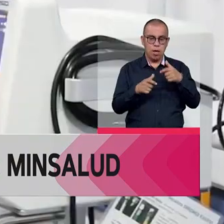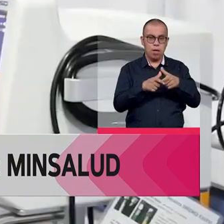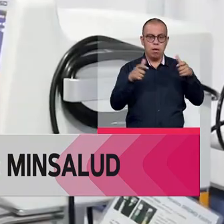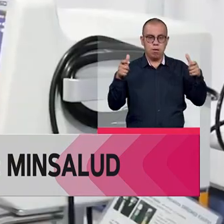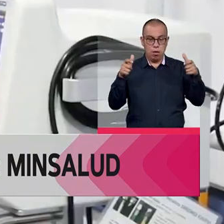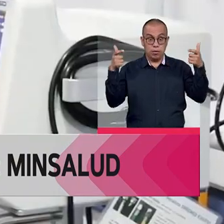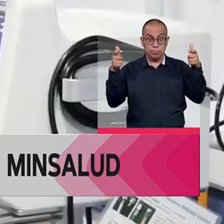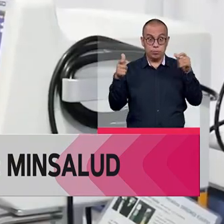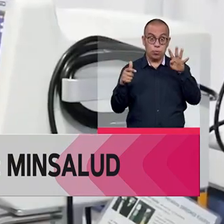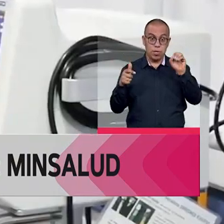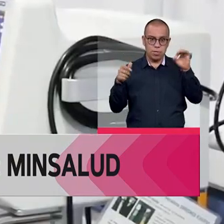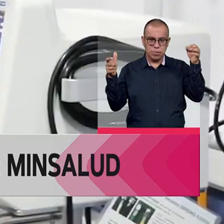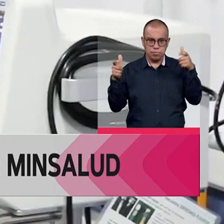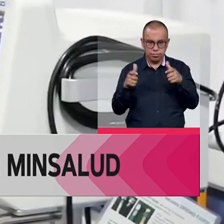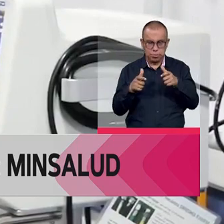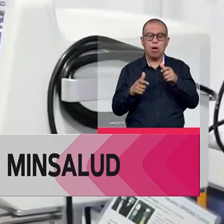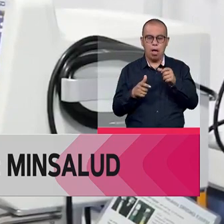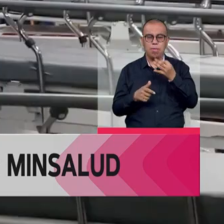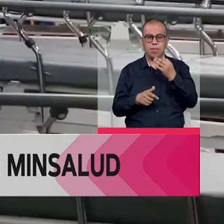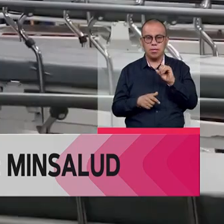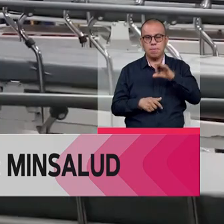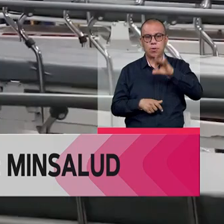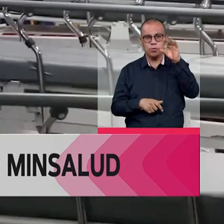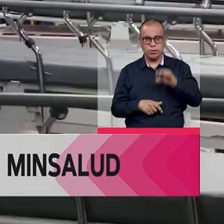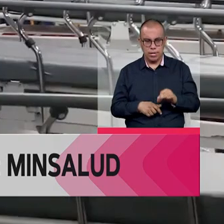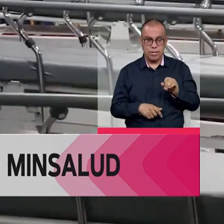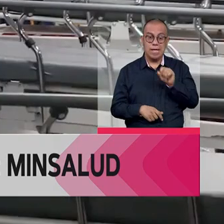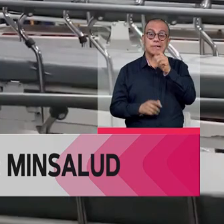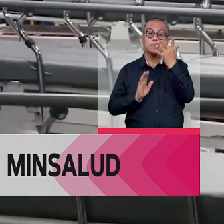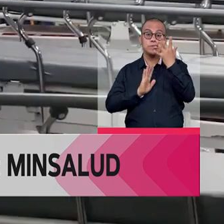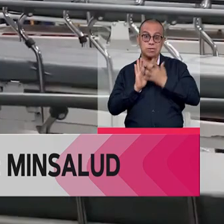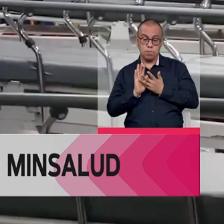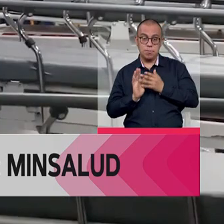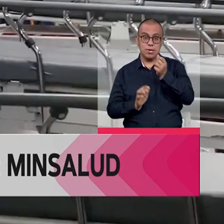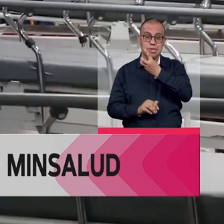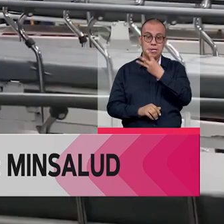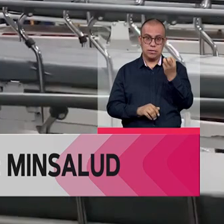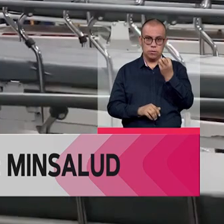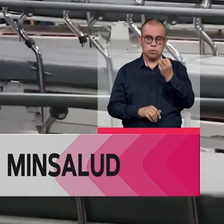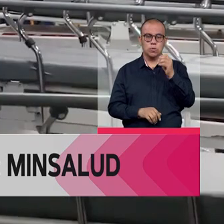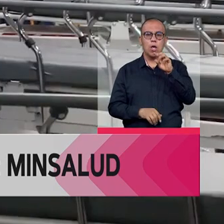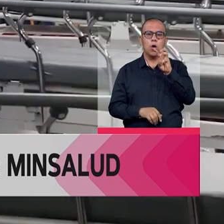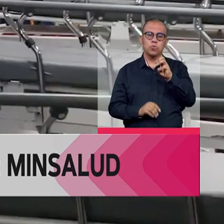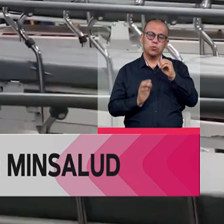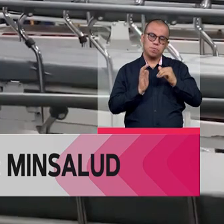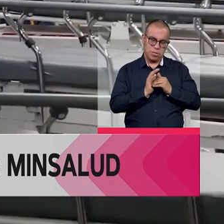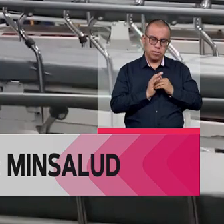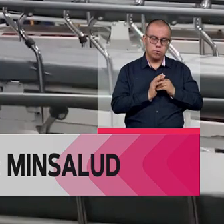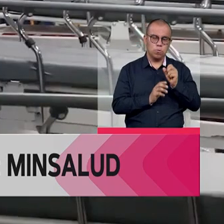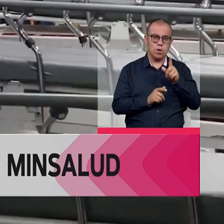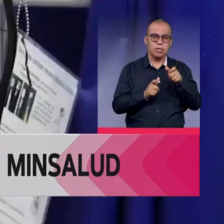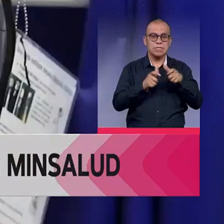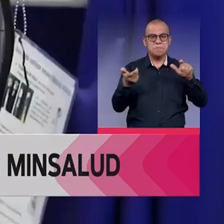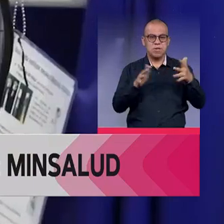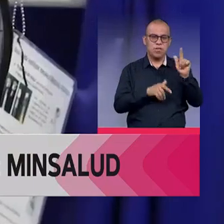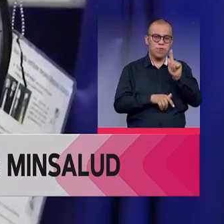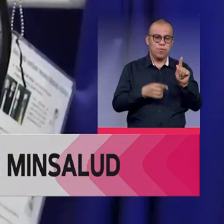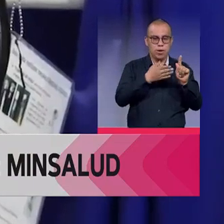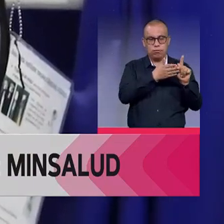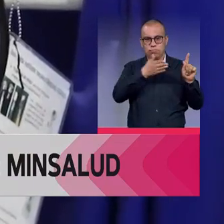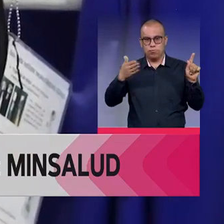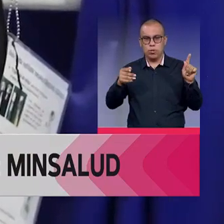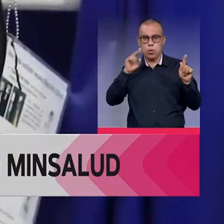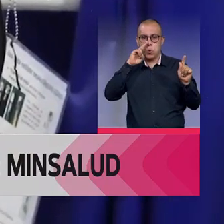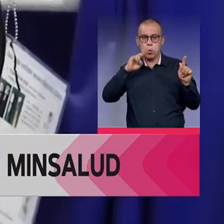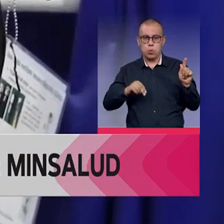30% y que la ampliación de camas ha permitido pasar de 5.346 a 8.506 entre finales de febrero y el 28